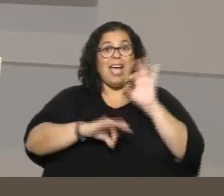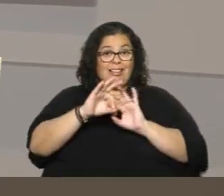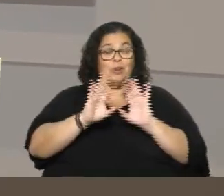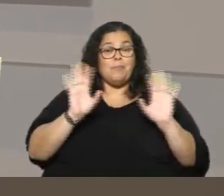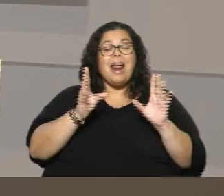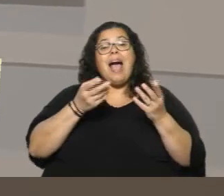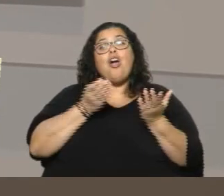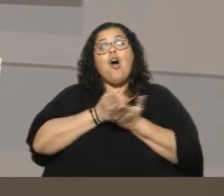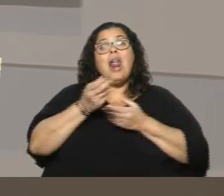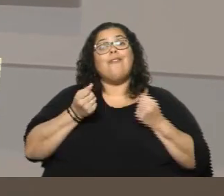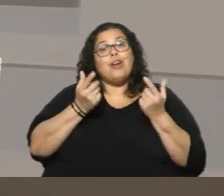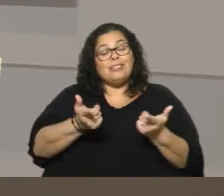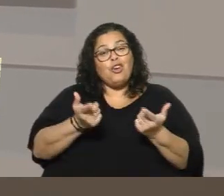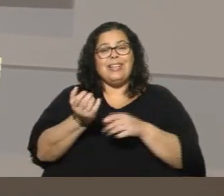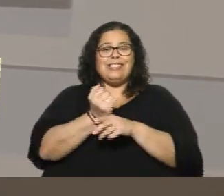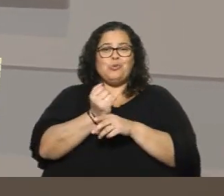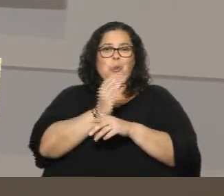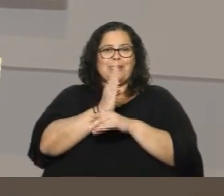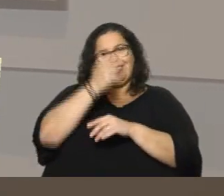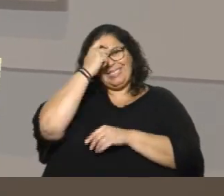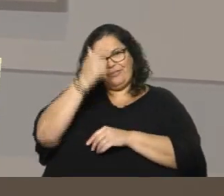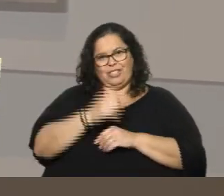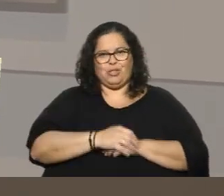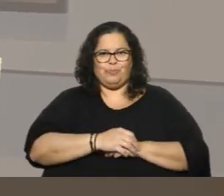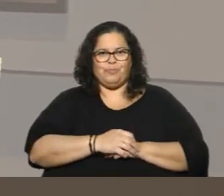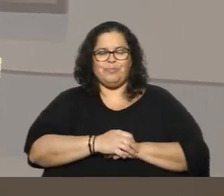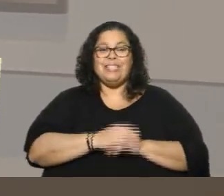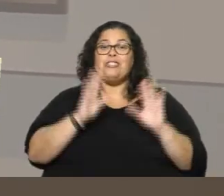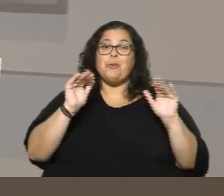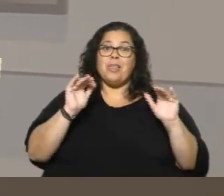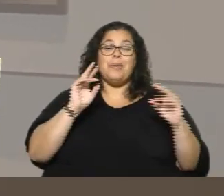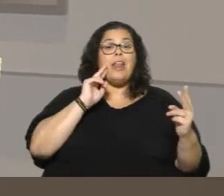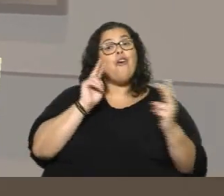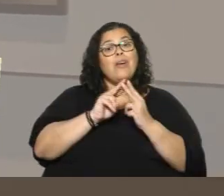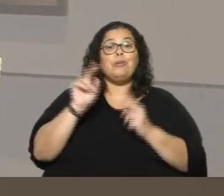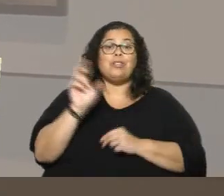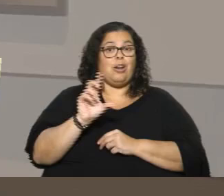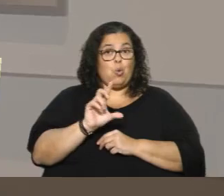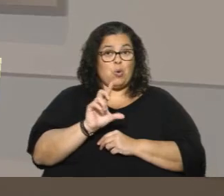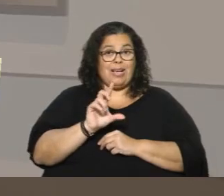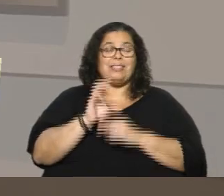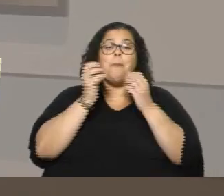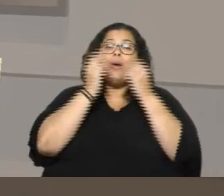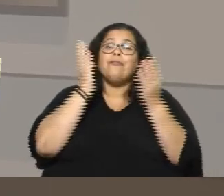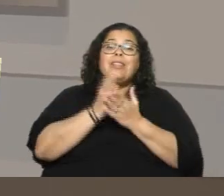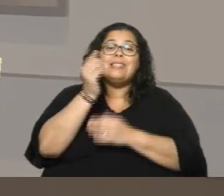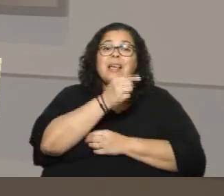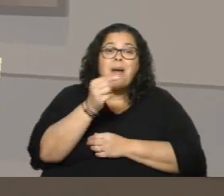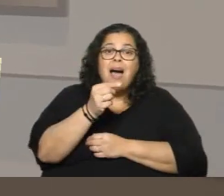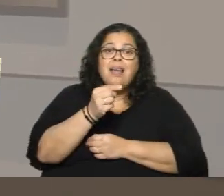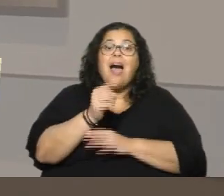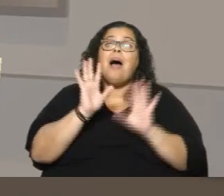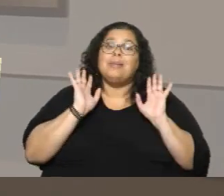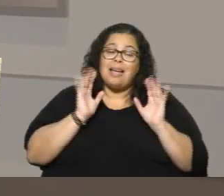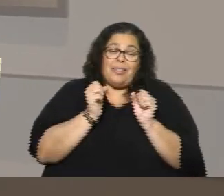Instituto Paster. Yo, mis compañeros, me despido. Nos volvemos a encontrar el lunes. Tengan buen fin de semana, a pesar del